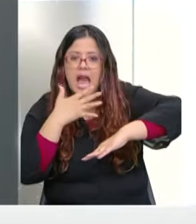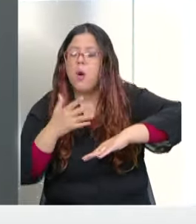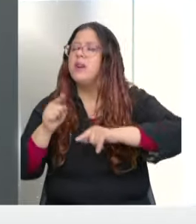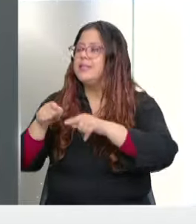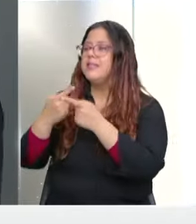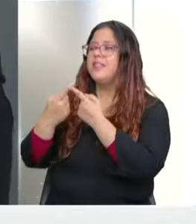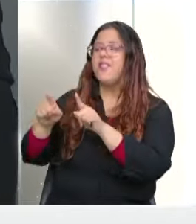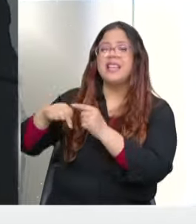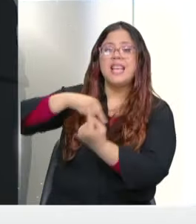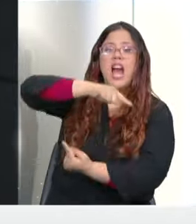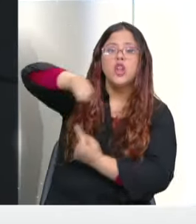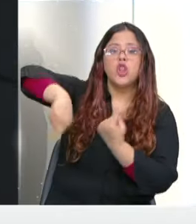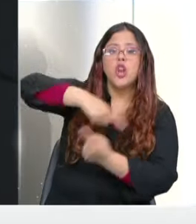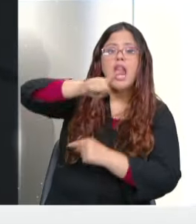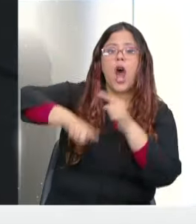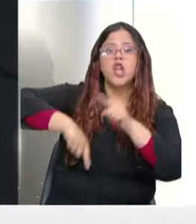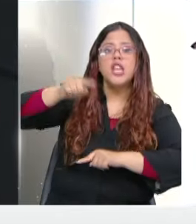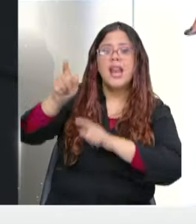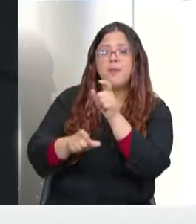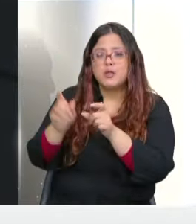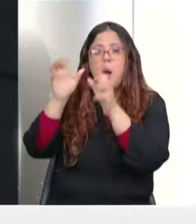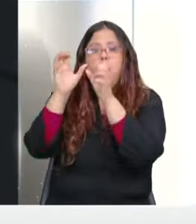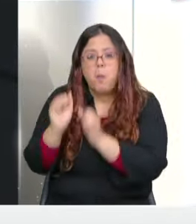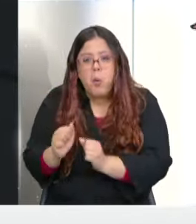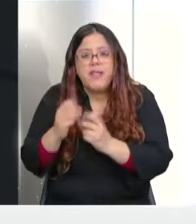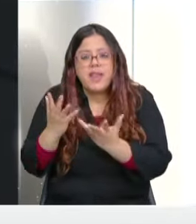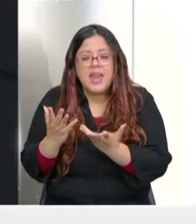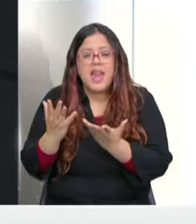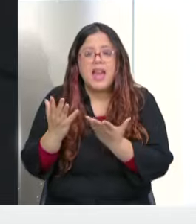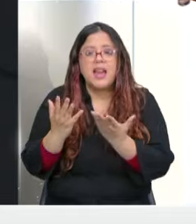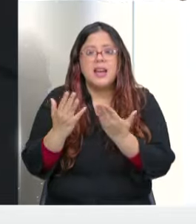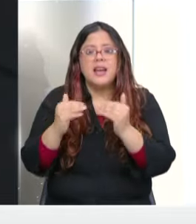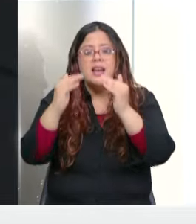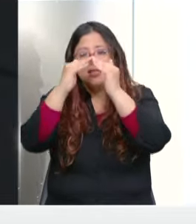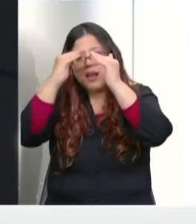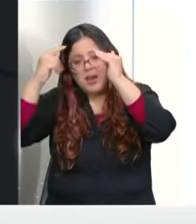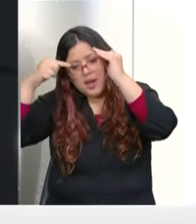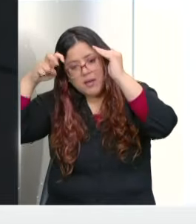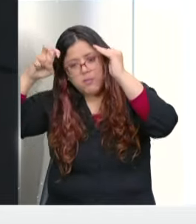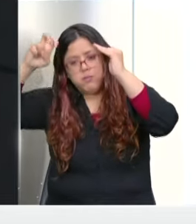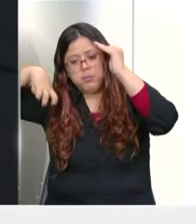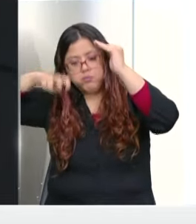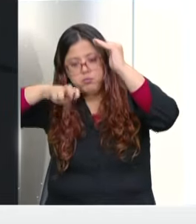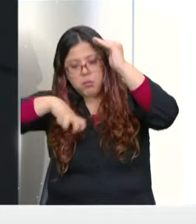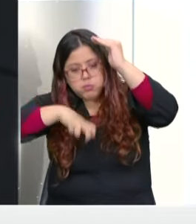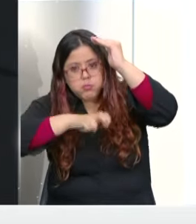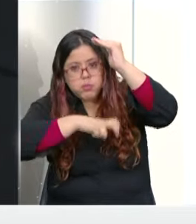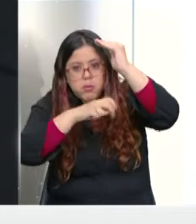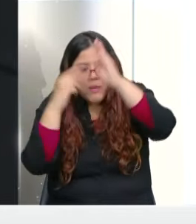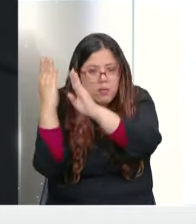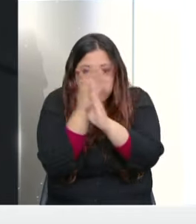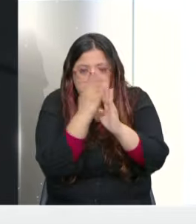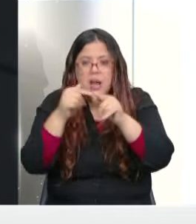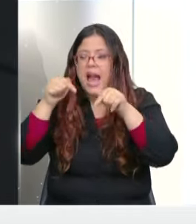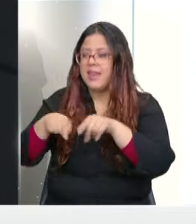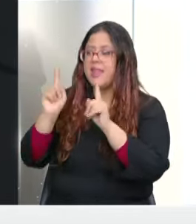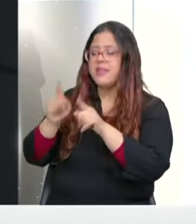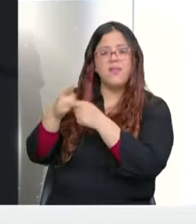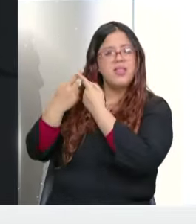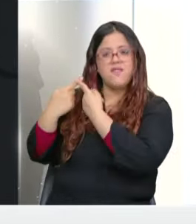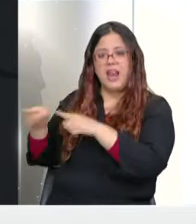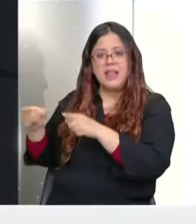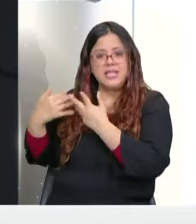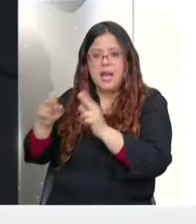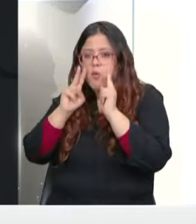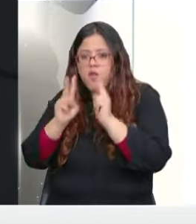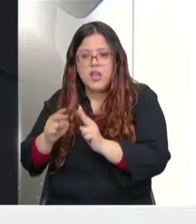los tornados, donde la gente tiene capacidad de refugiarse en refugios que son subterráneos, en este caso hay que hacer todo lo contrario, ¿no? Y